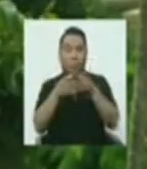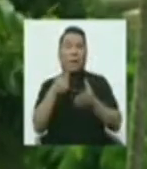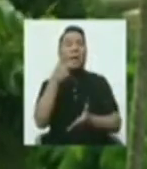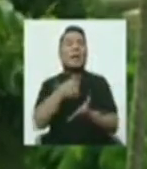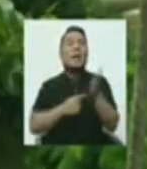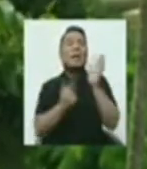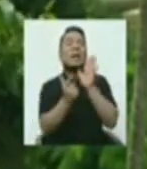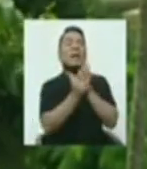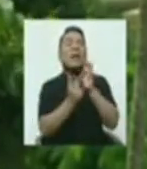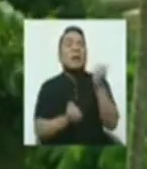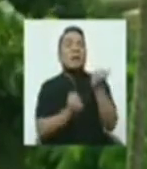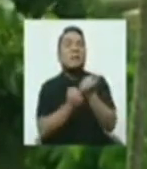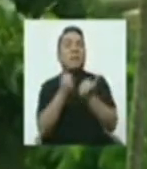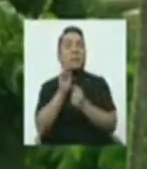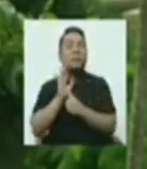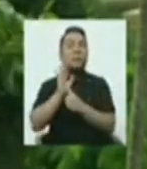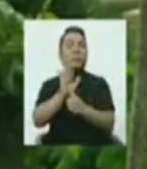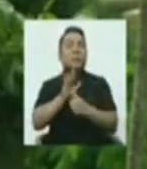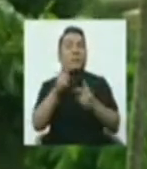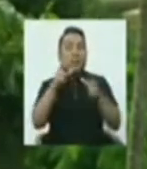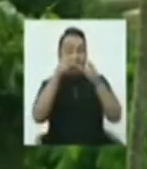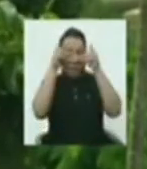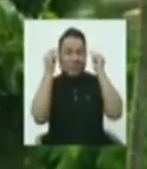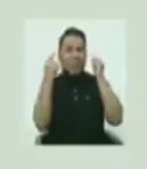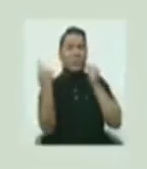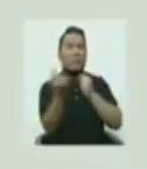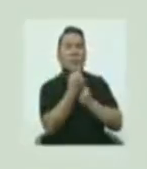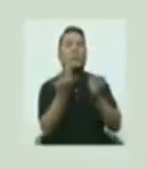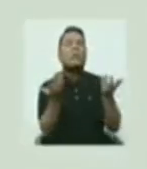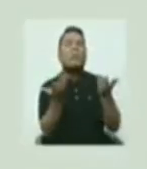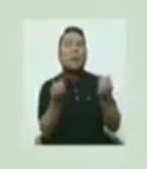lees haría a favor del personal de enfermería a nivel nacional?